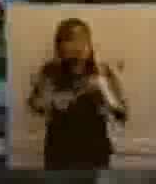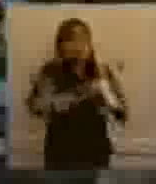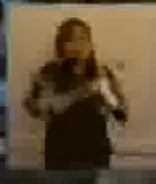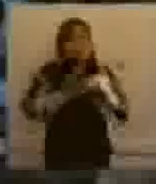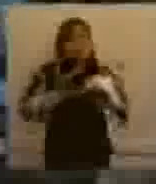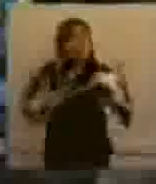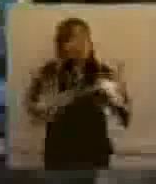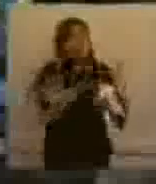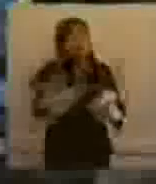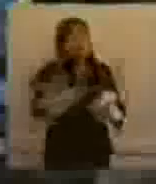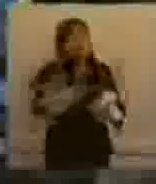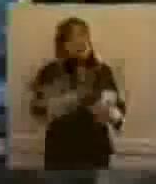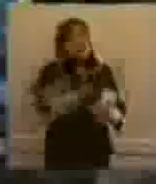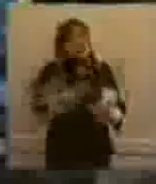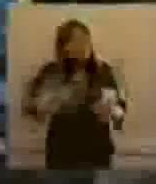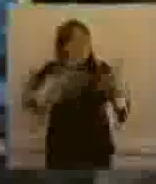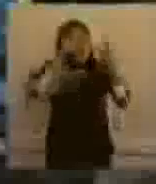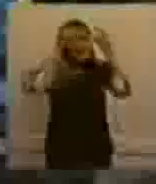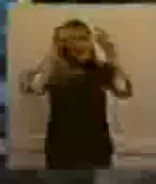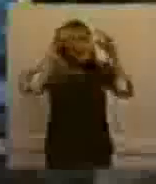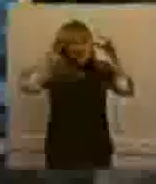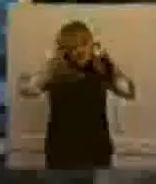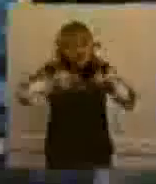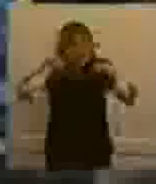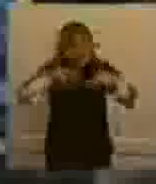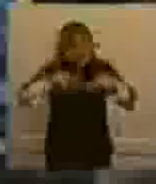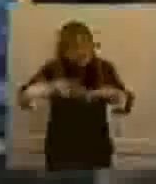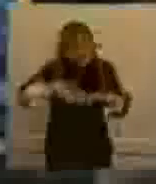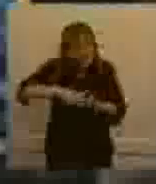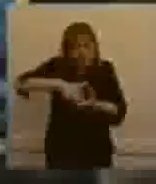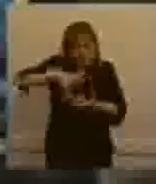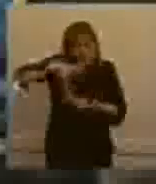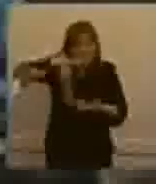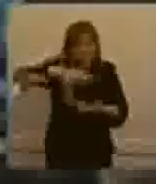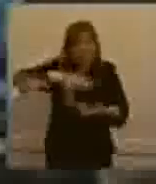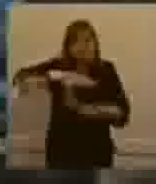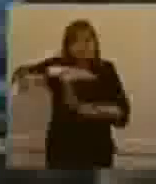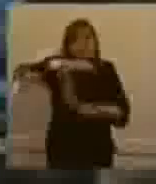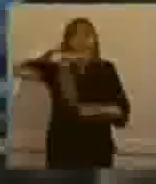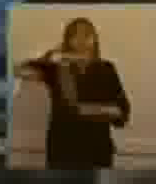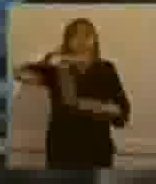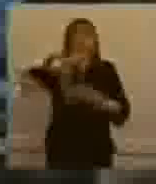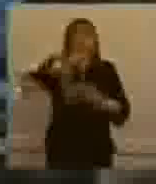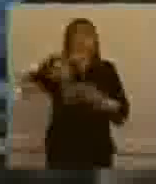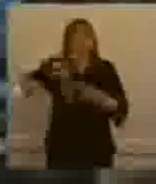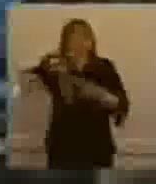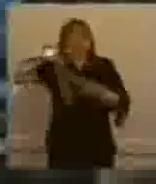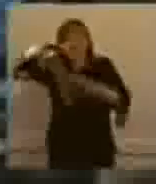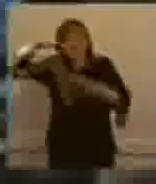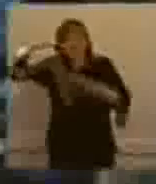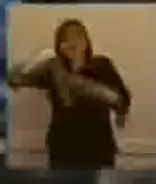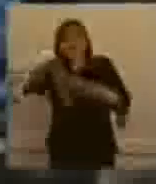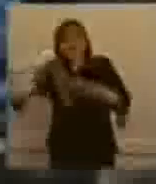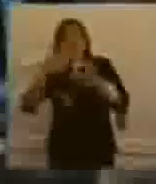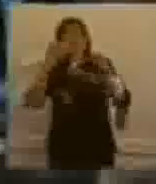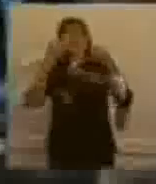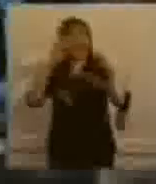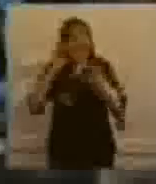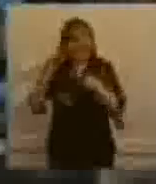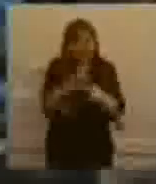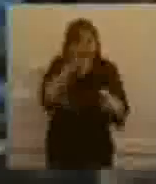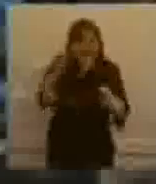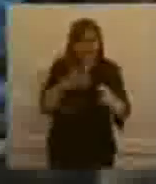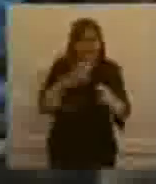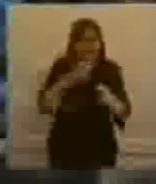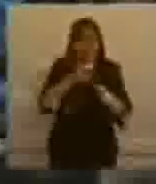que evitaron que la acumulación de cenizas hiciera diques, de modo tal que luego pudiera haber desbordes y bueno, fuera terrible. Y de las dos